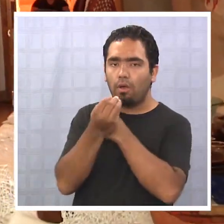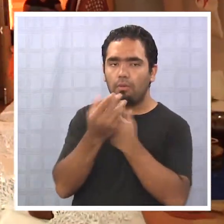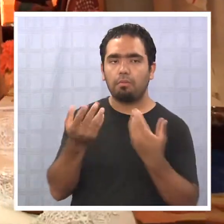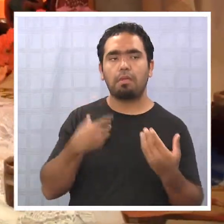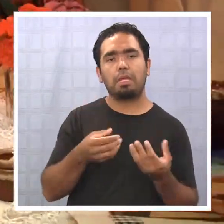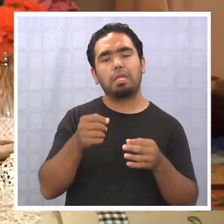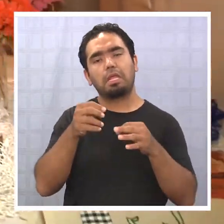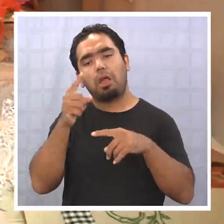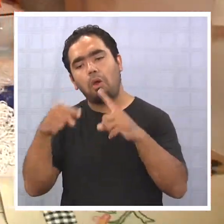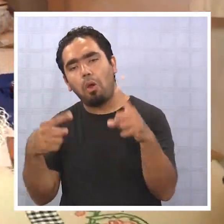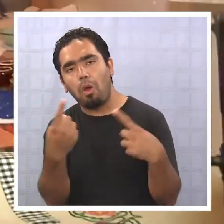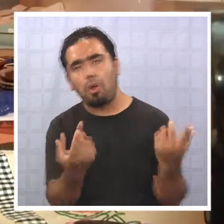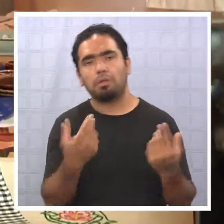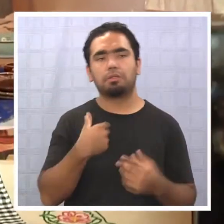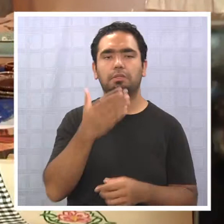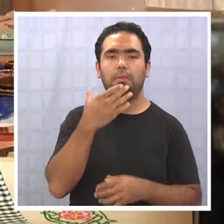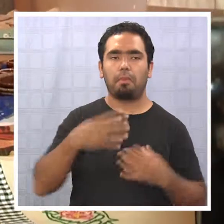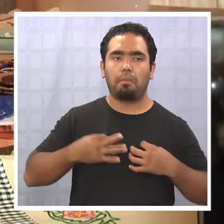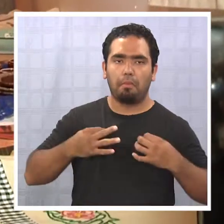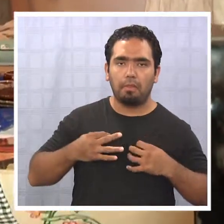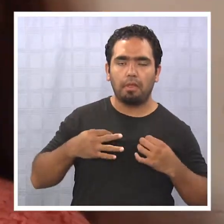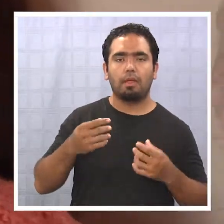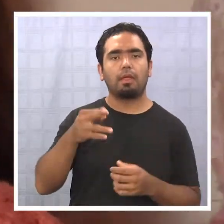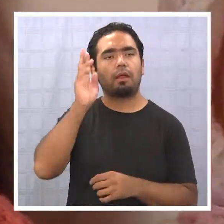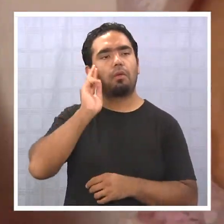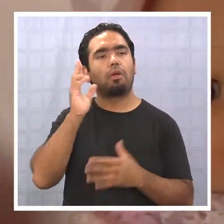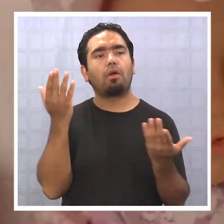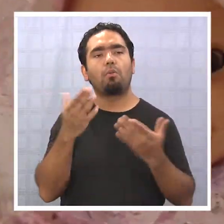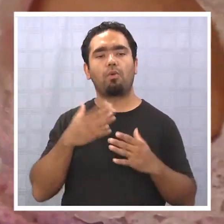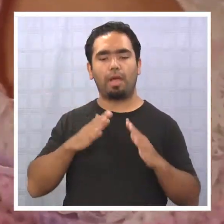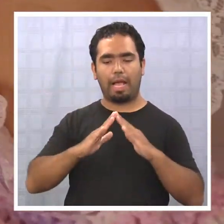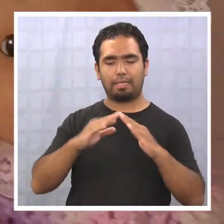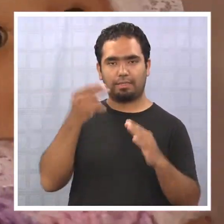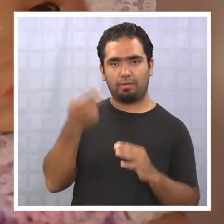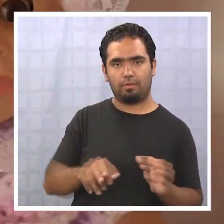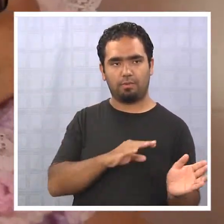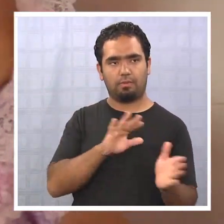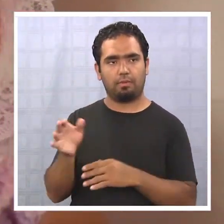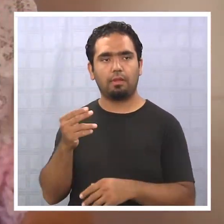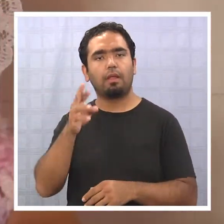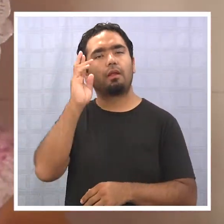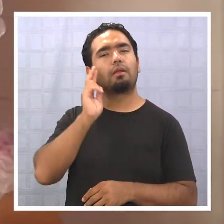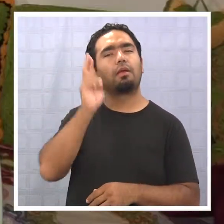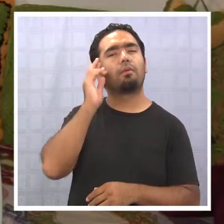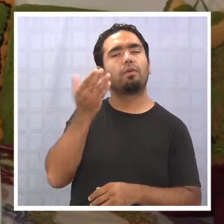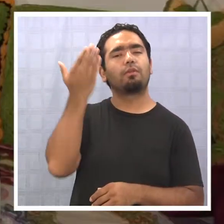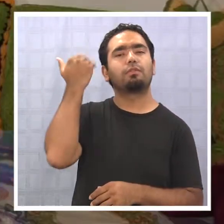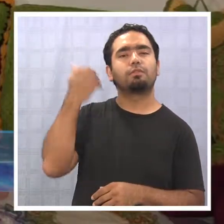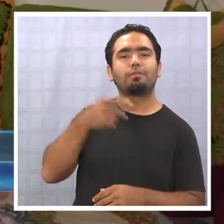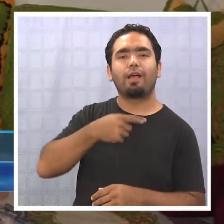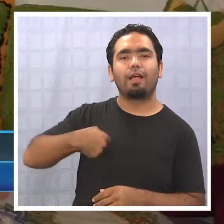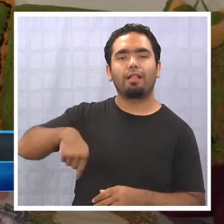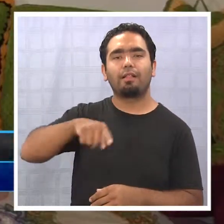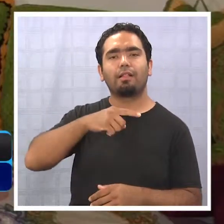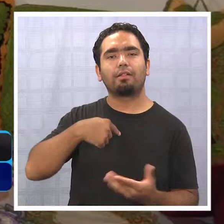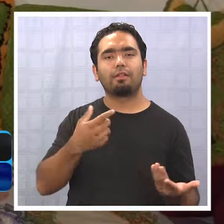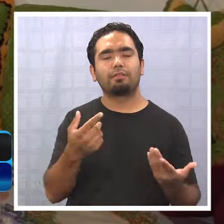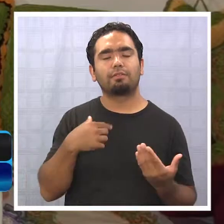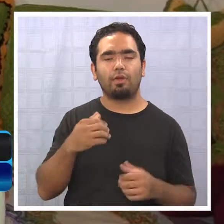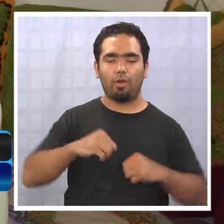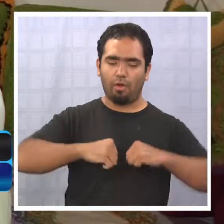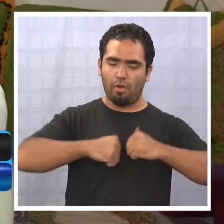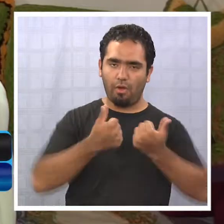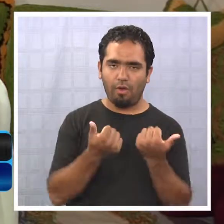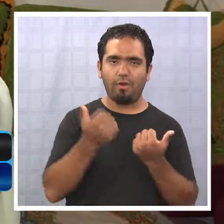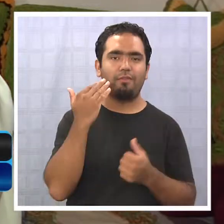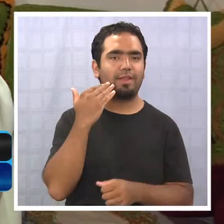economía doméstica y educación para el hogar, recreando sus experiencias juveniles y de dueñas de casa. La idea era el recuerdo de cuando